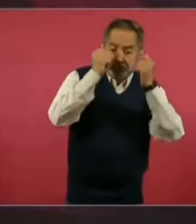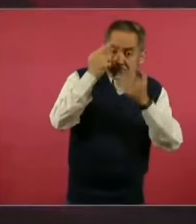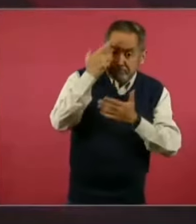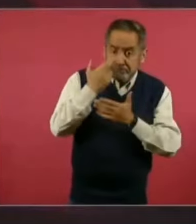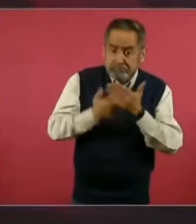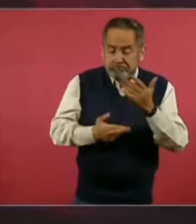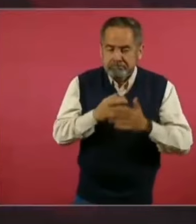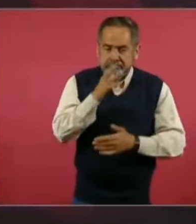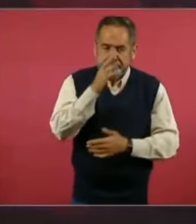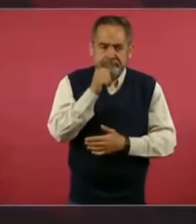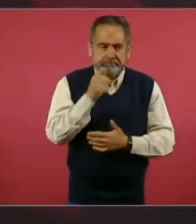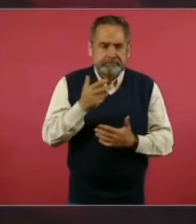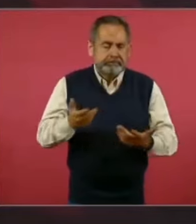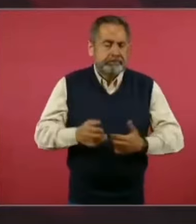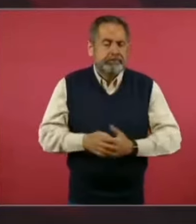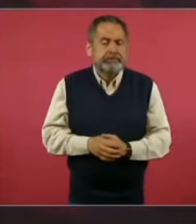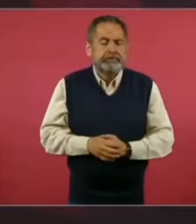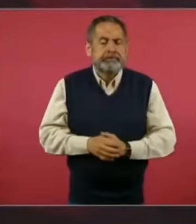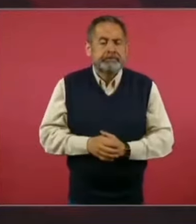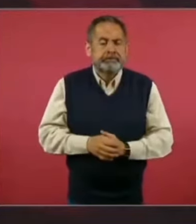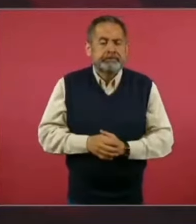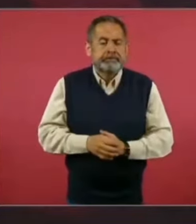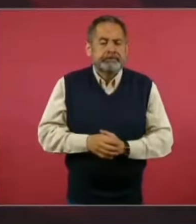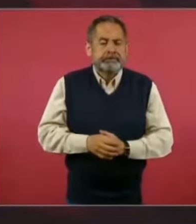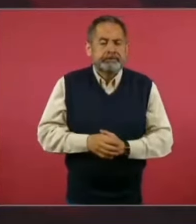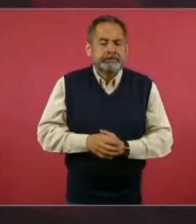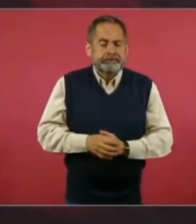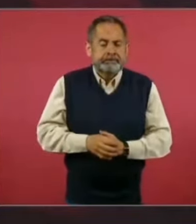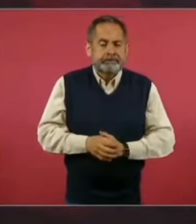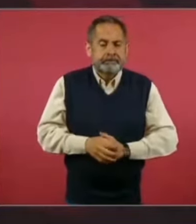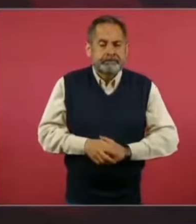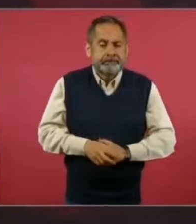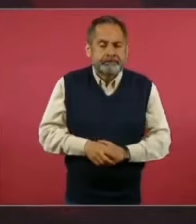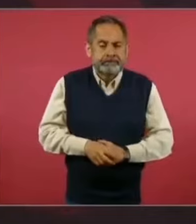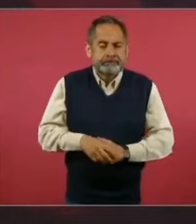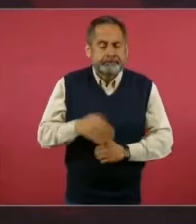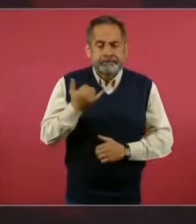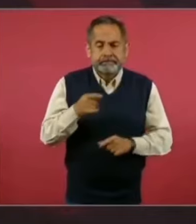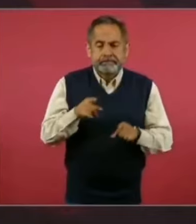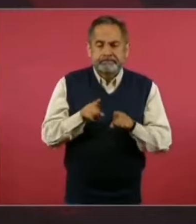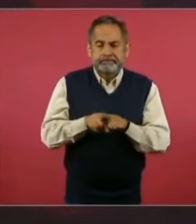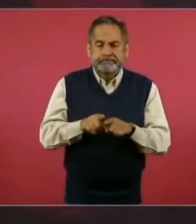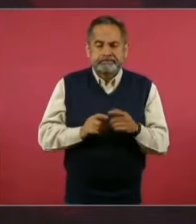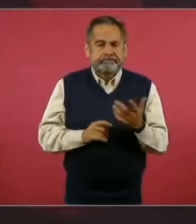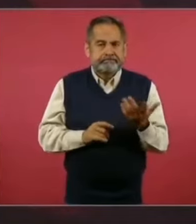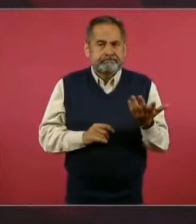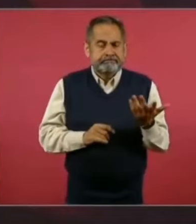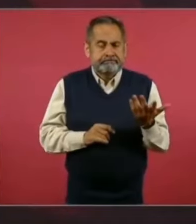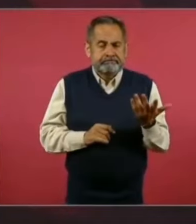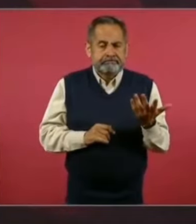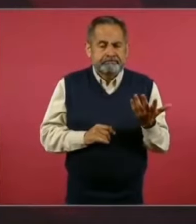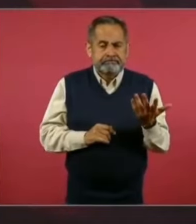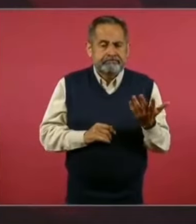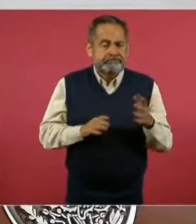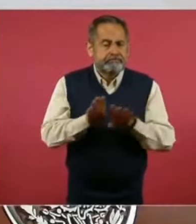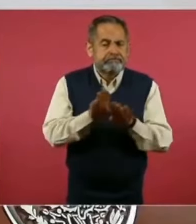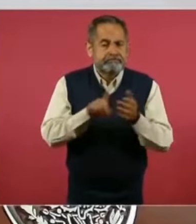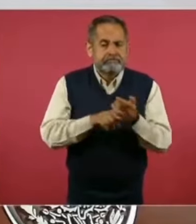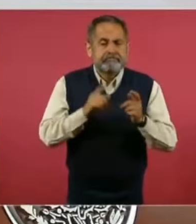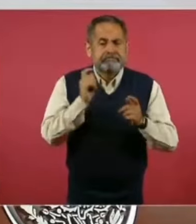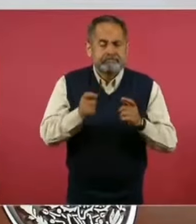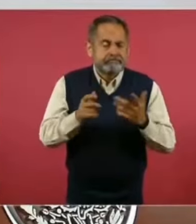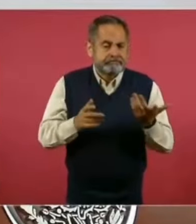y esto afectaría